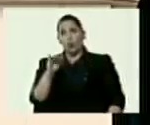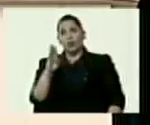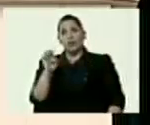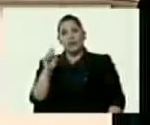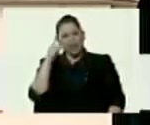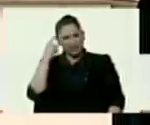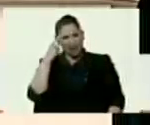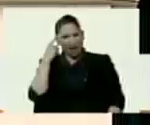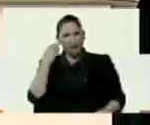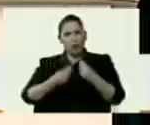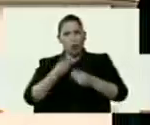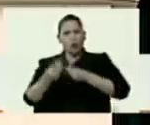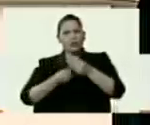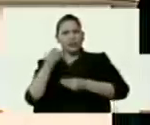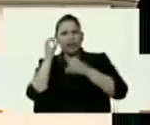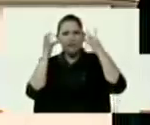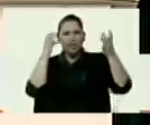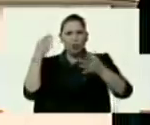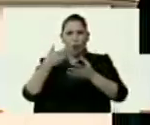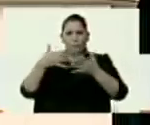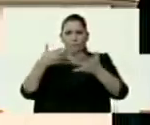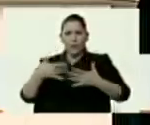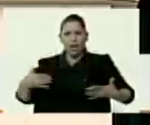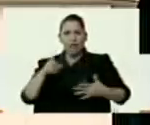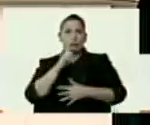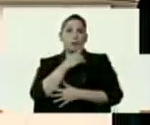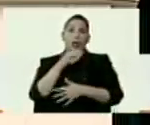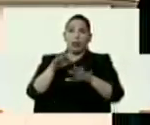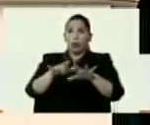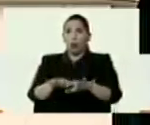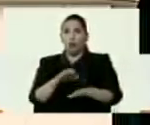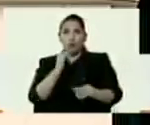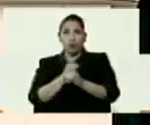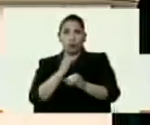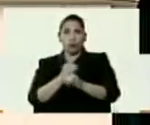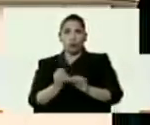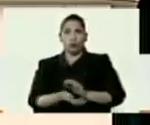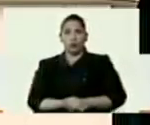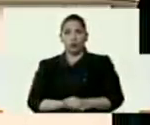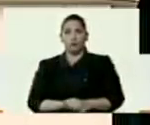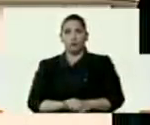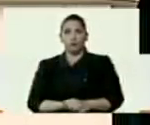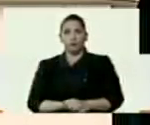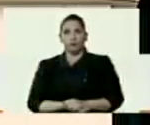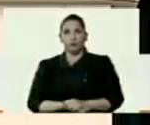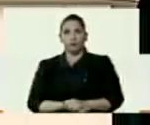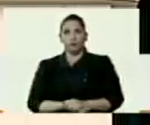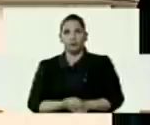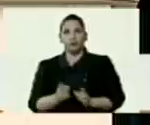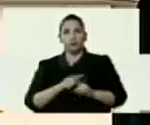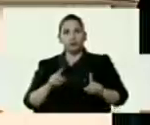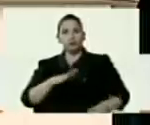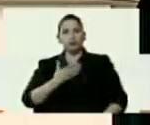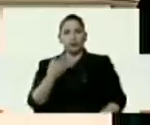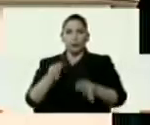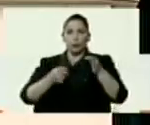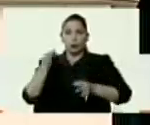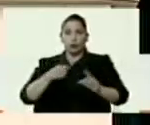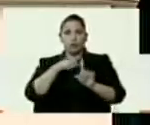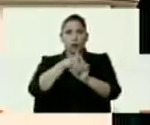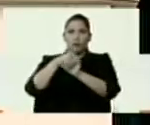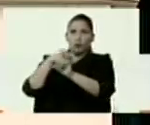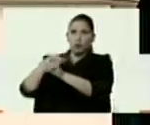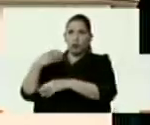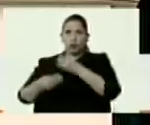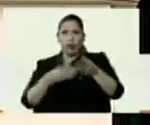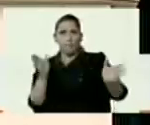todo lo que inventó de la llamada computadora de Raúl Reyes para poder justificar el ataque brutal que hizo